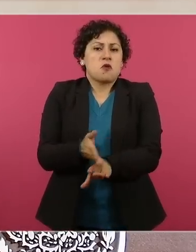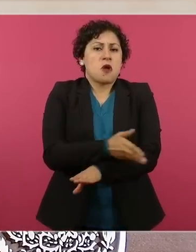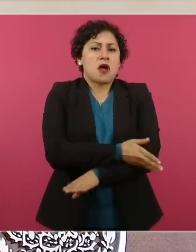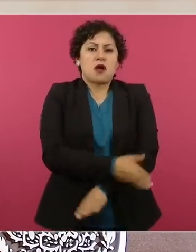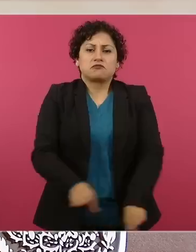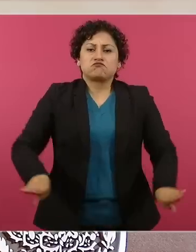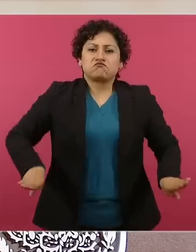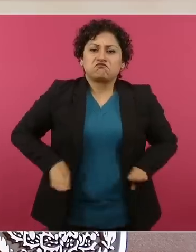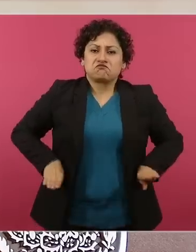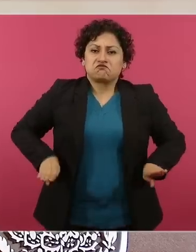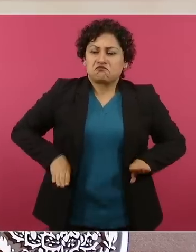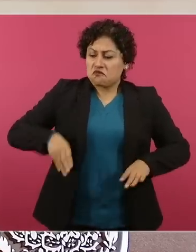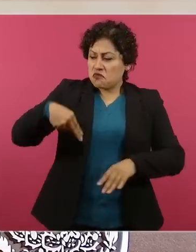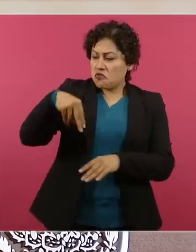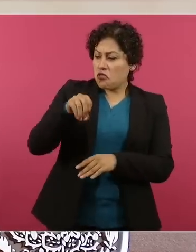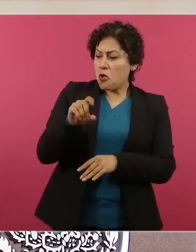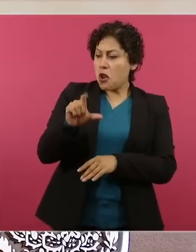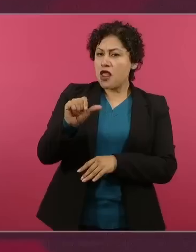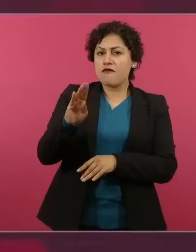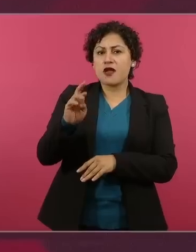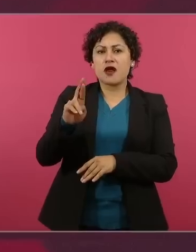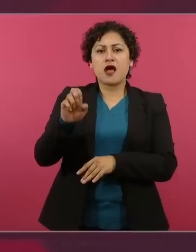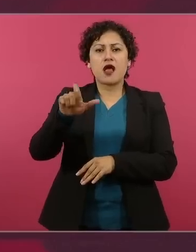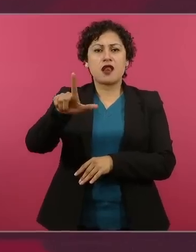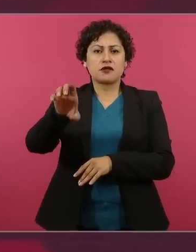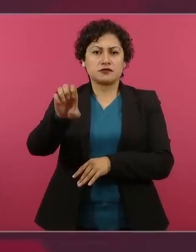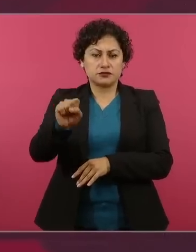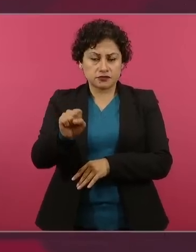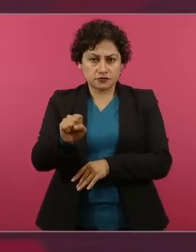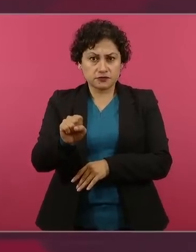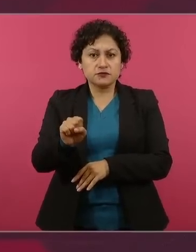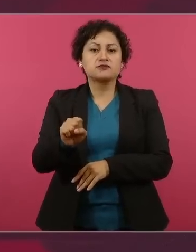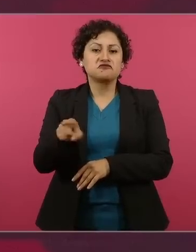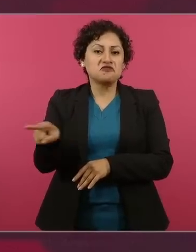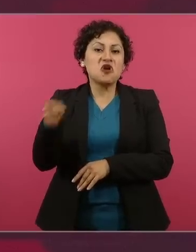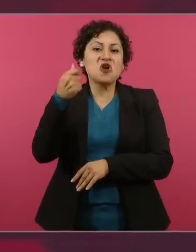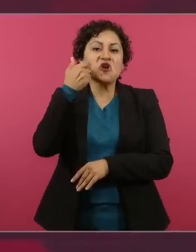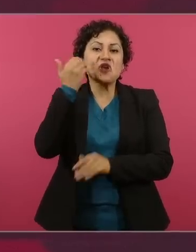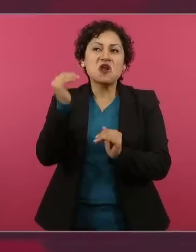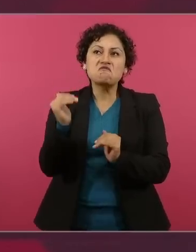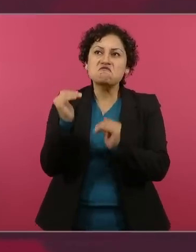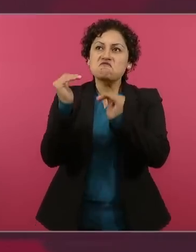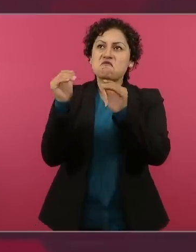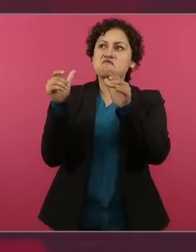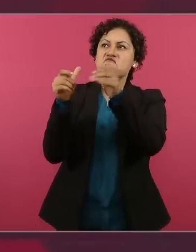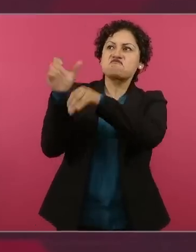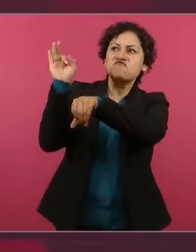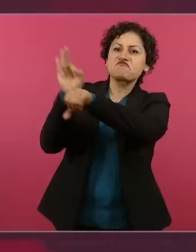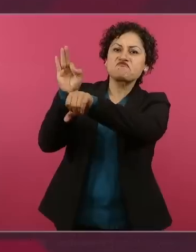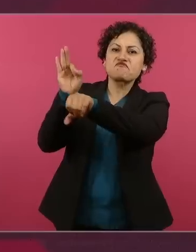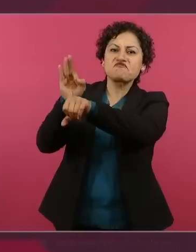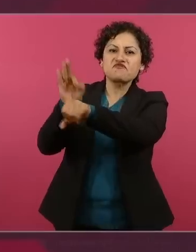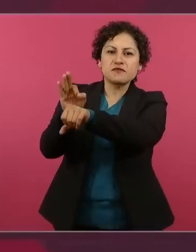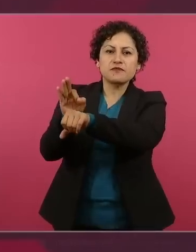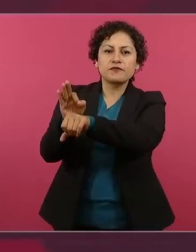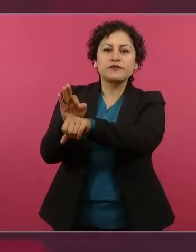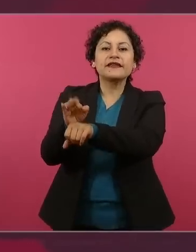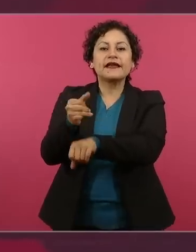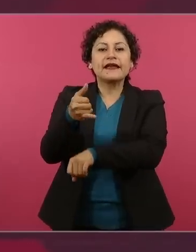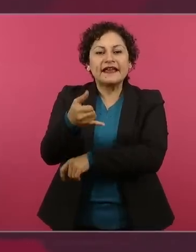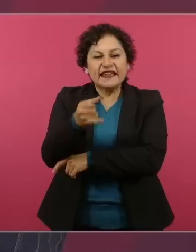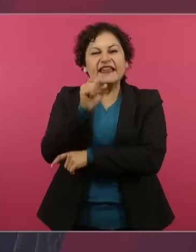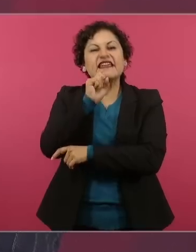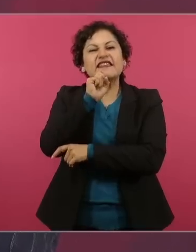de la oligarquía y todos los medios, con